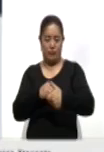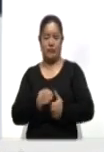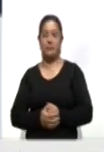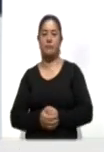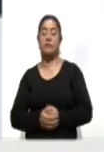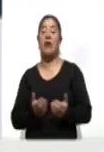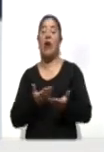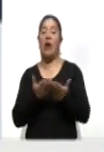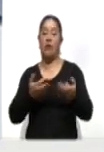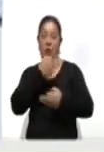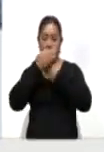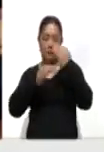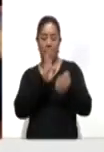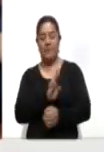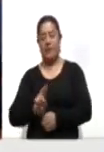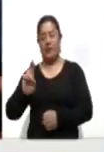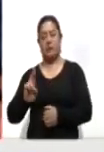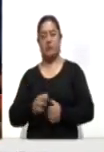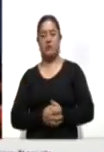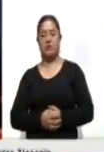Ahora Noticias, Belén Rodríguez.